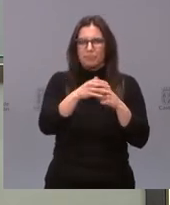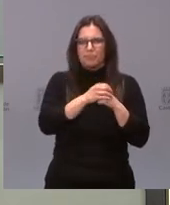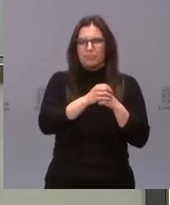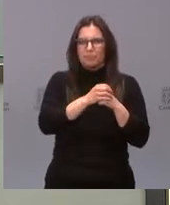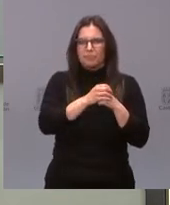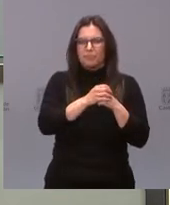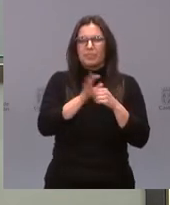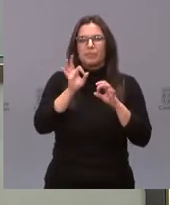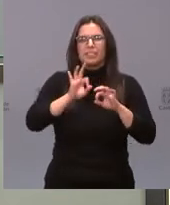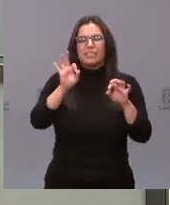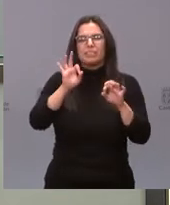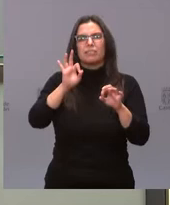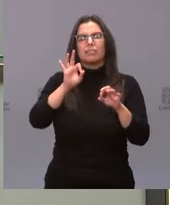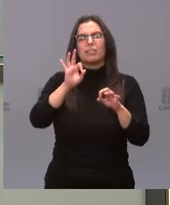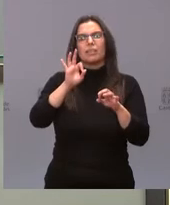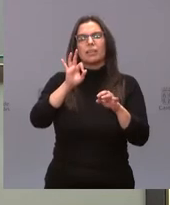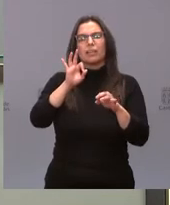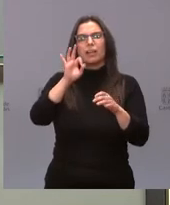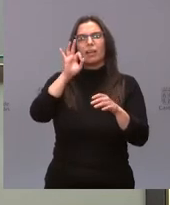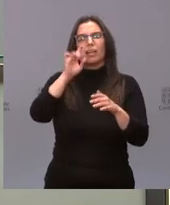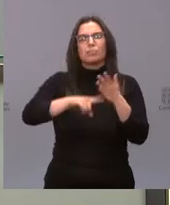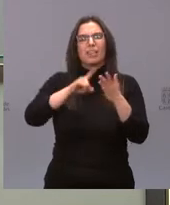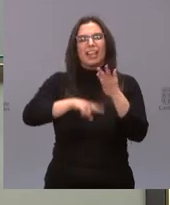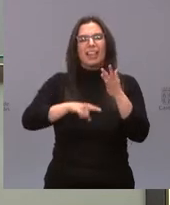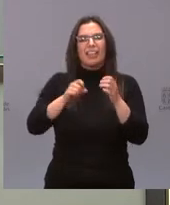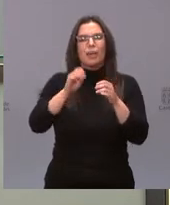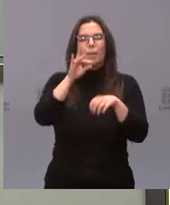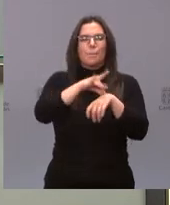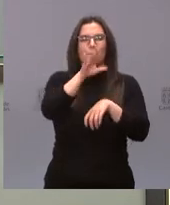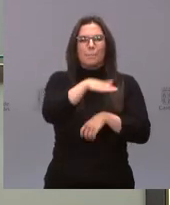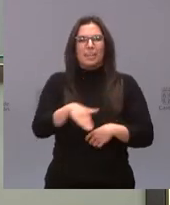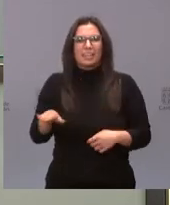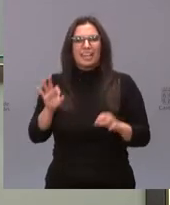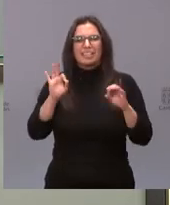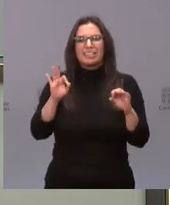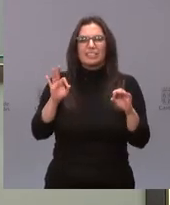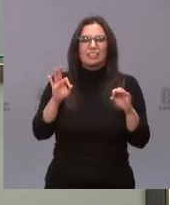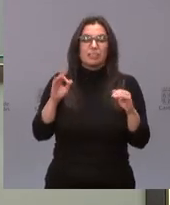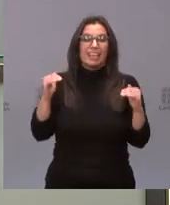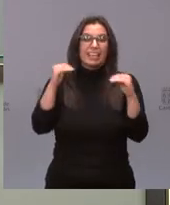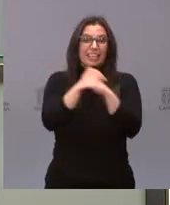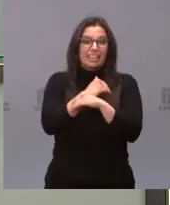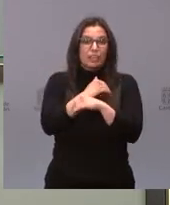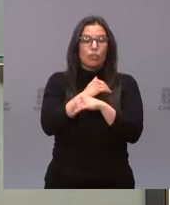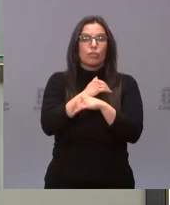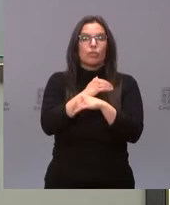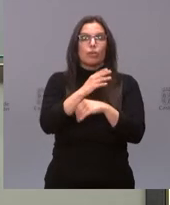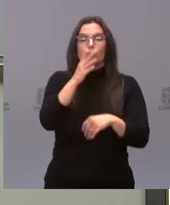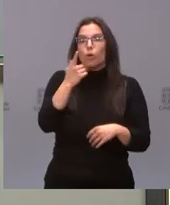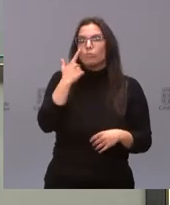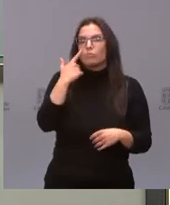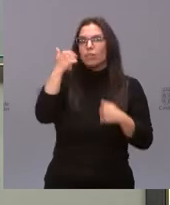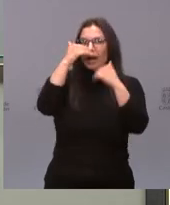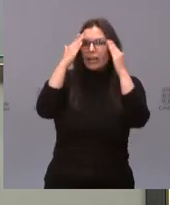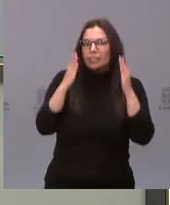de pediatría del clínico, porque al parecer hay dos de ellas que se han tenido que eliminar un poco cuál va a ser la atención o qué